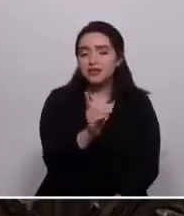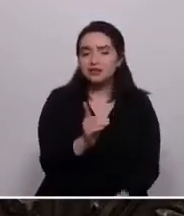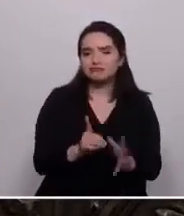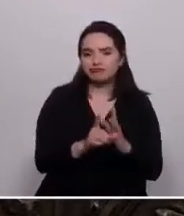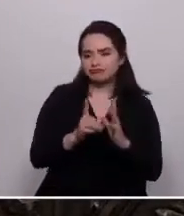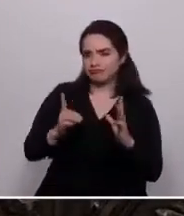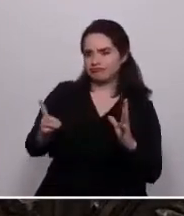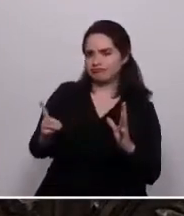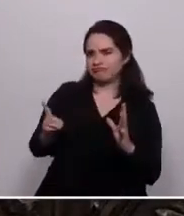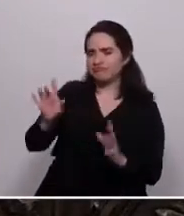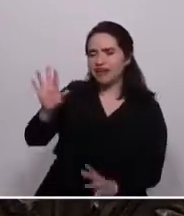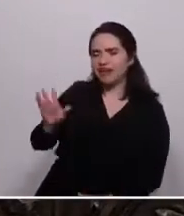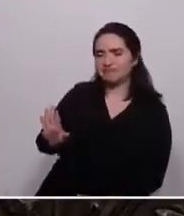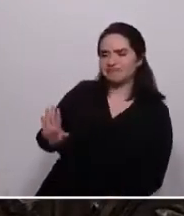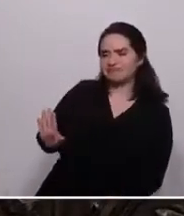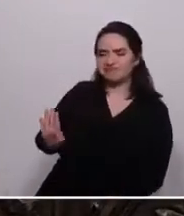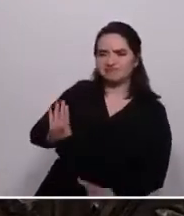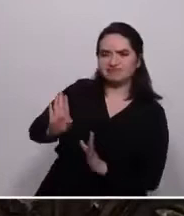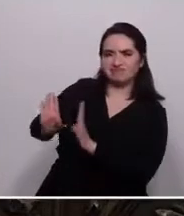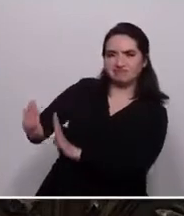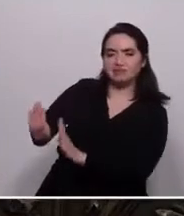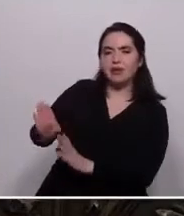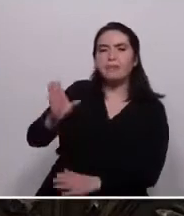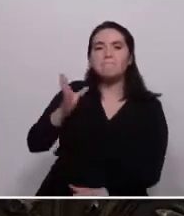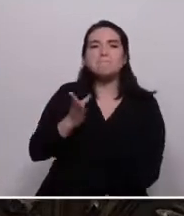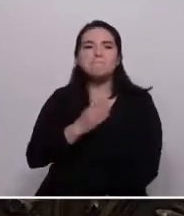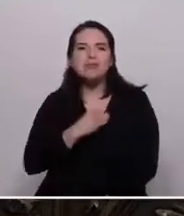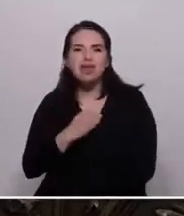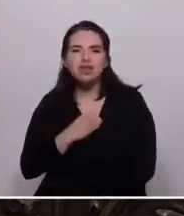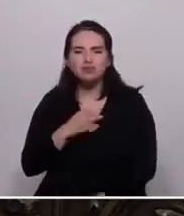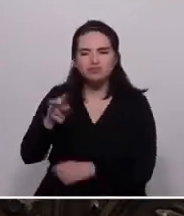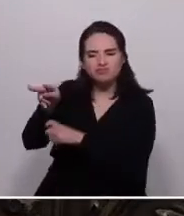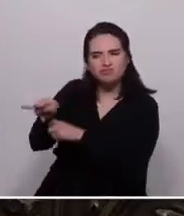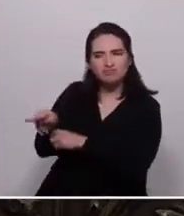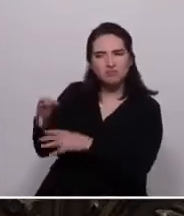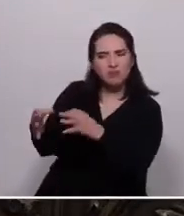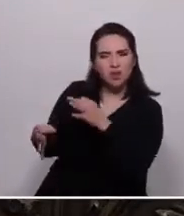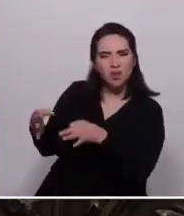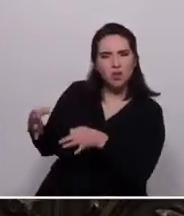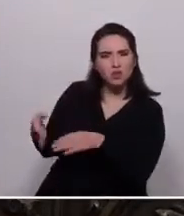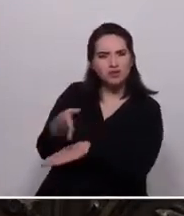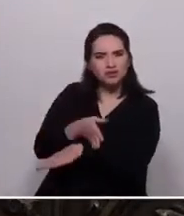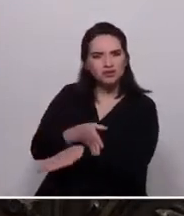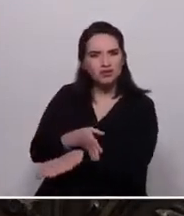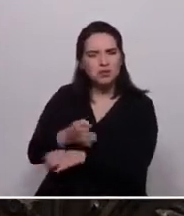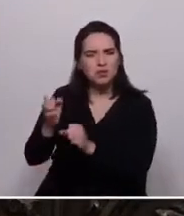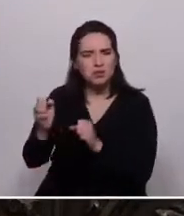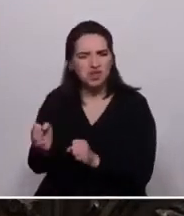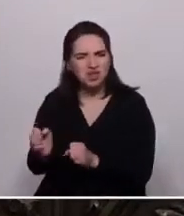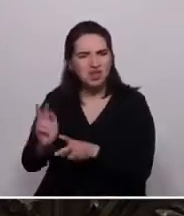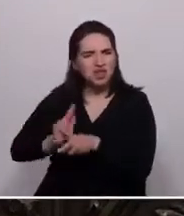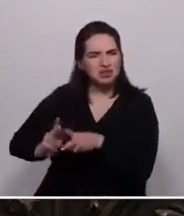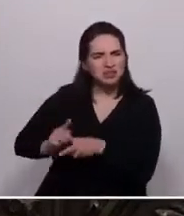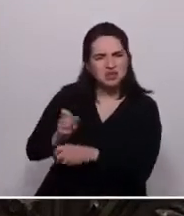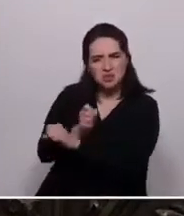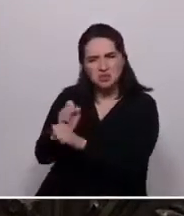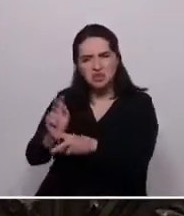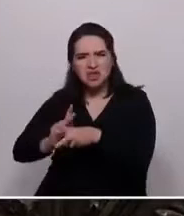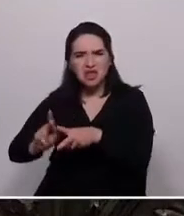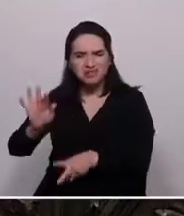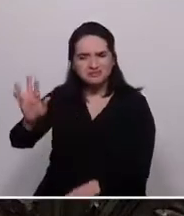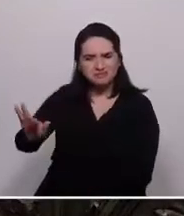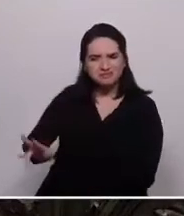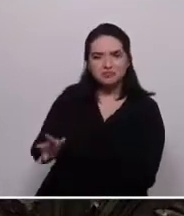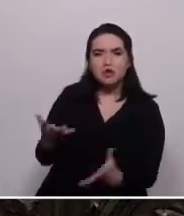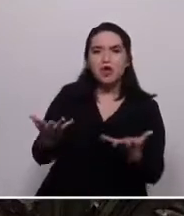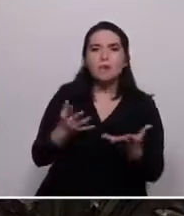etiqueta por miedos y prejuicios respecto de lo que podemos o no podemos hacer. Por cómo nos